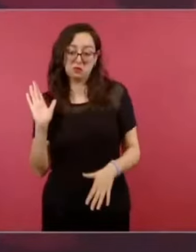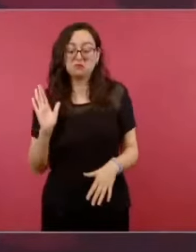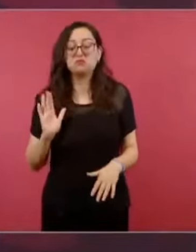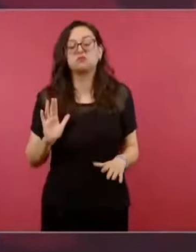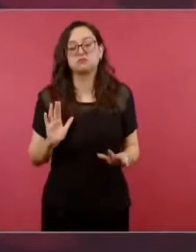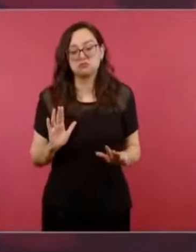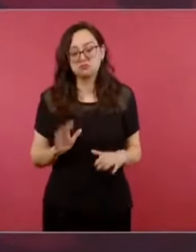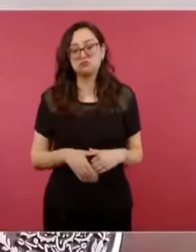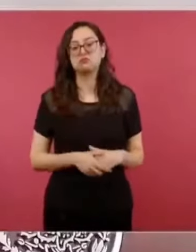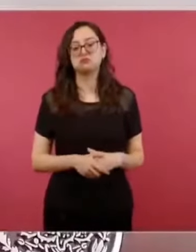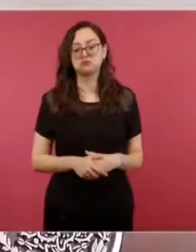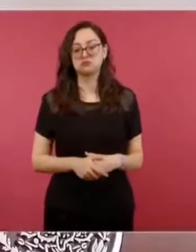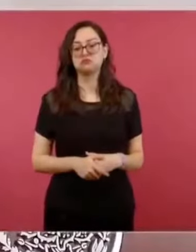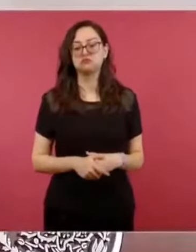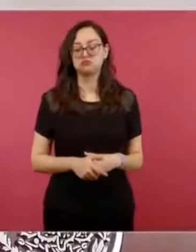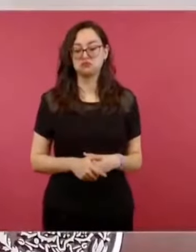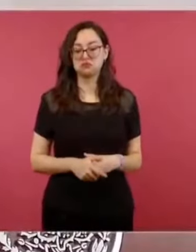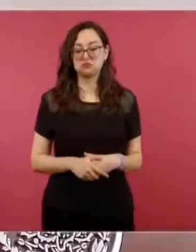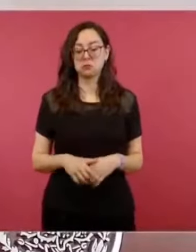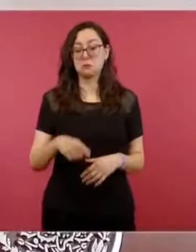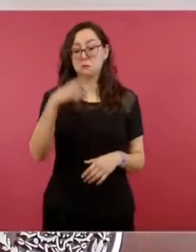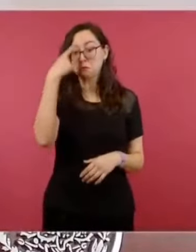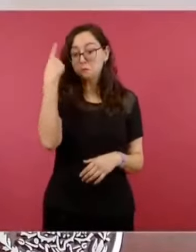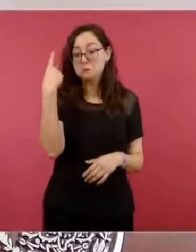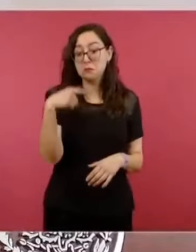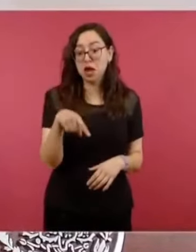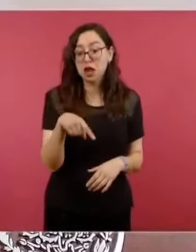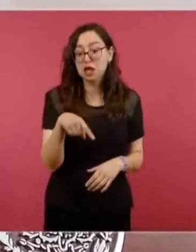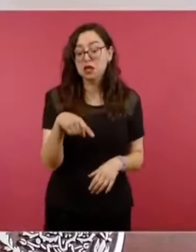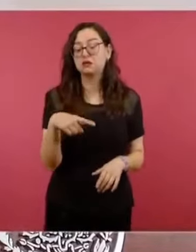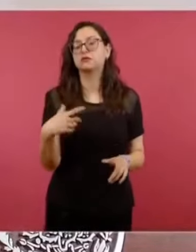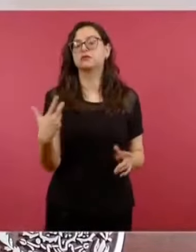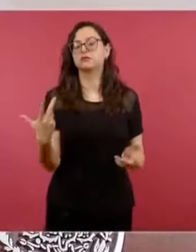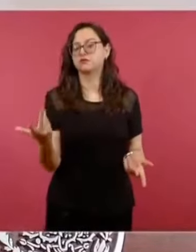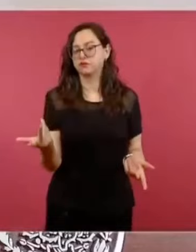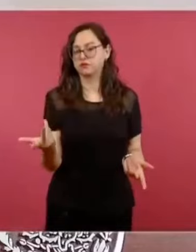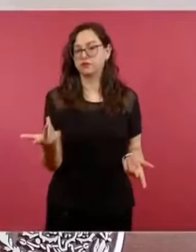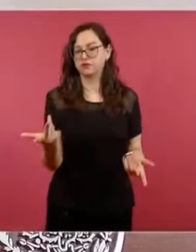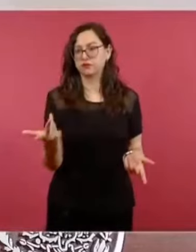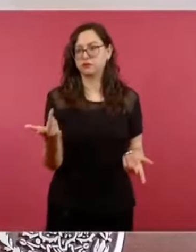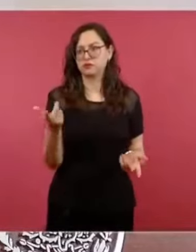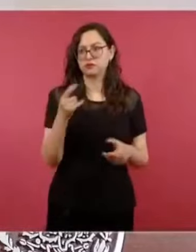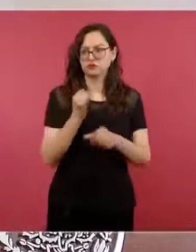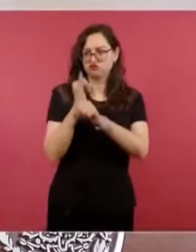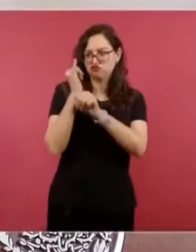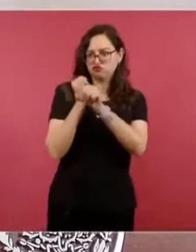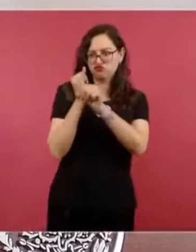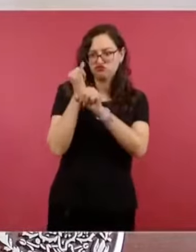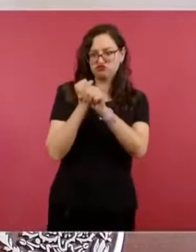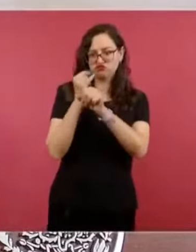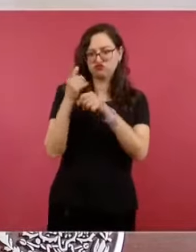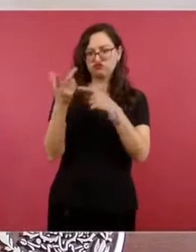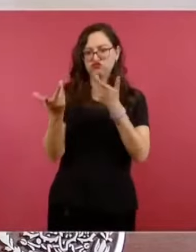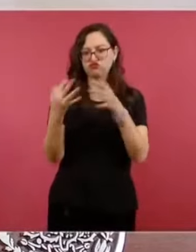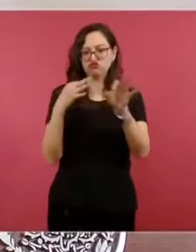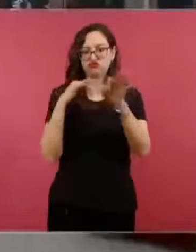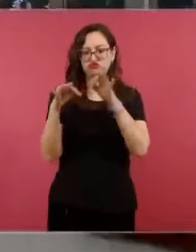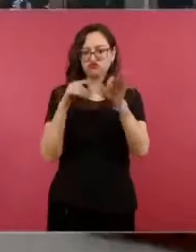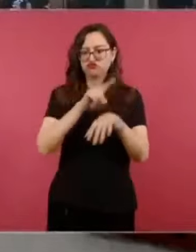para hacer ese trabajo sucio